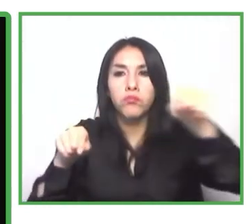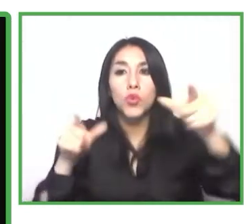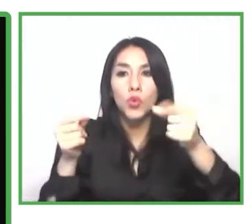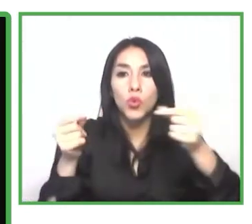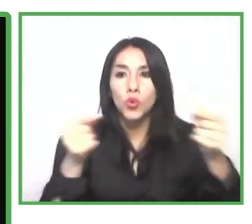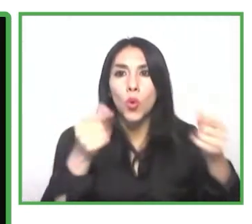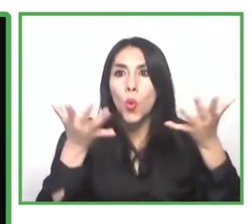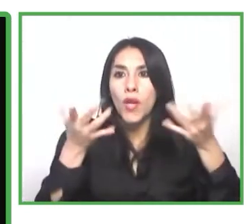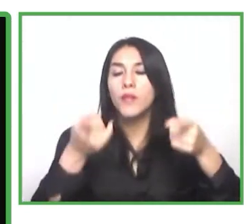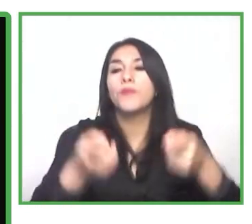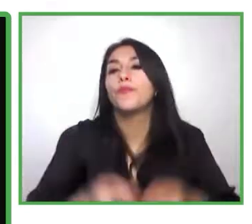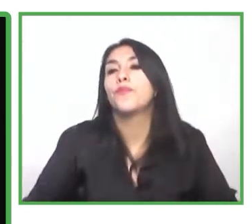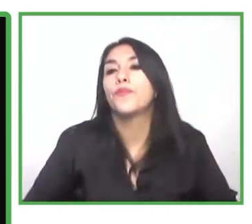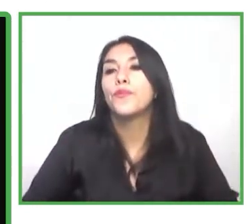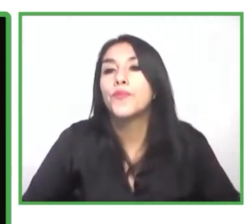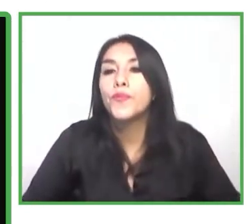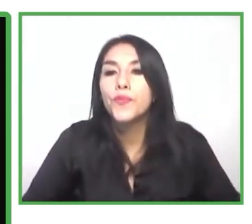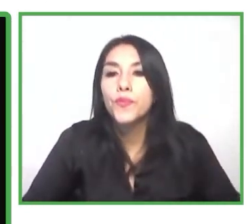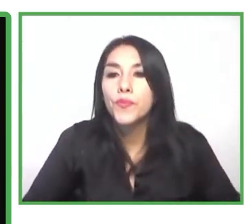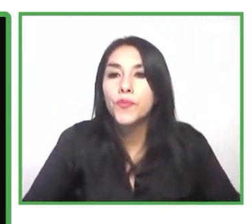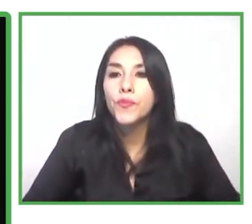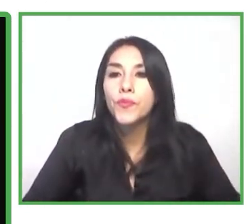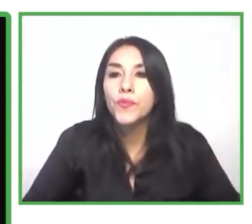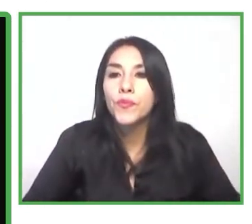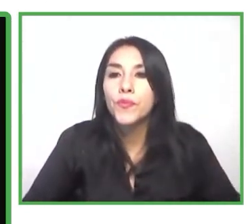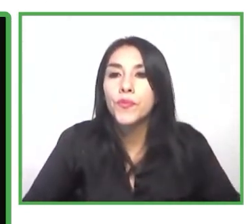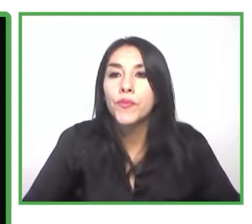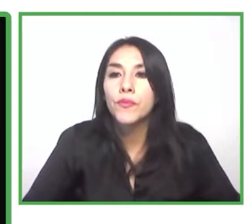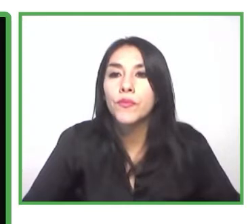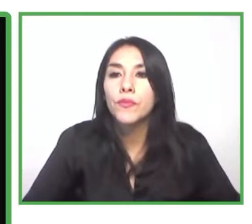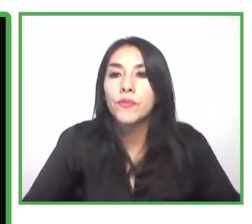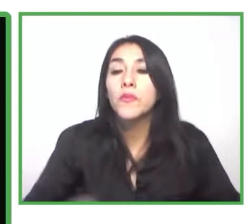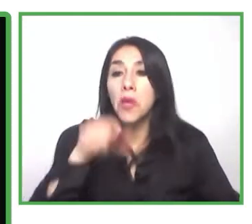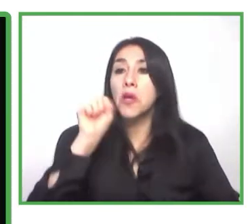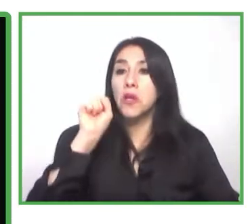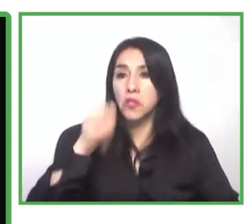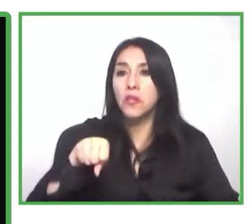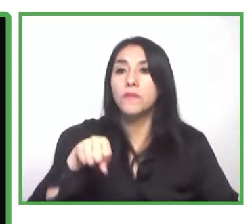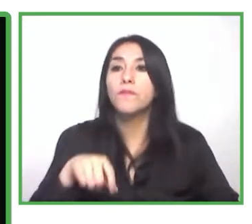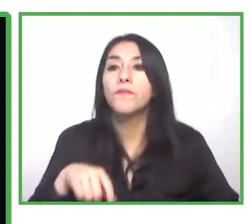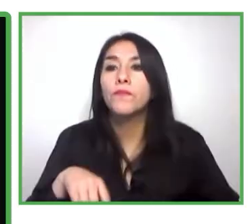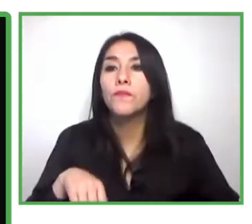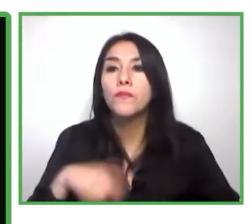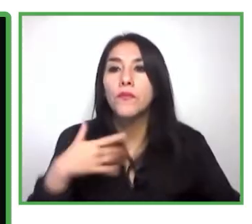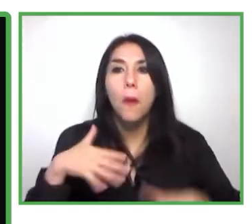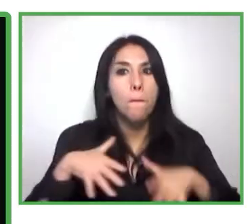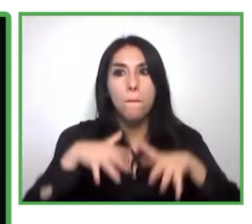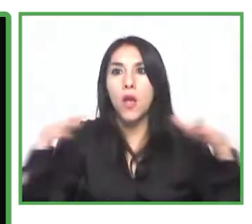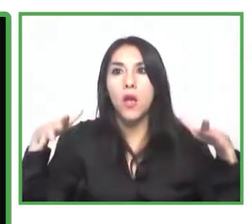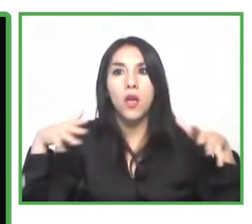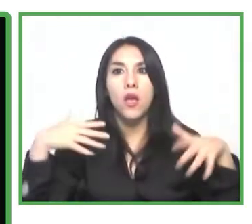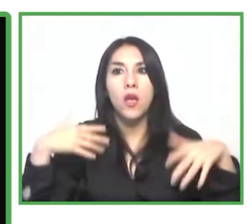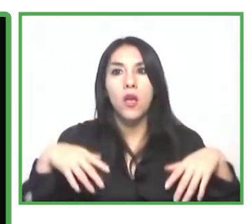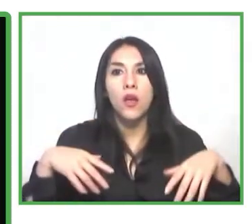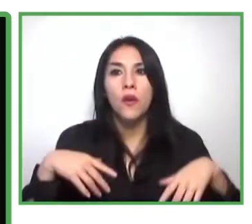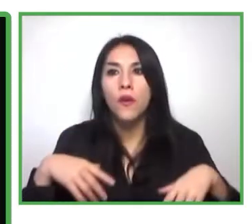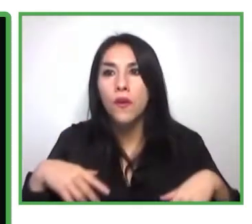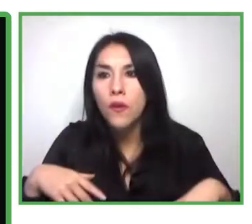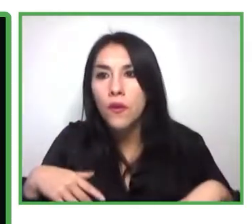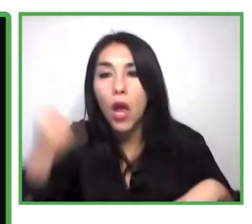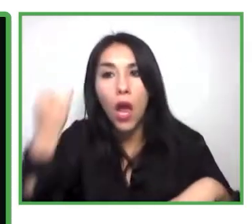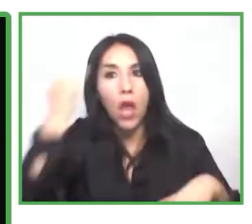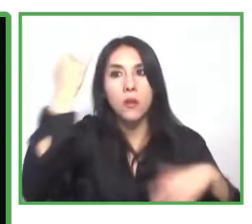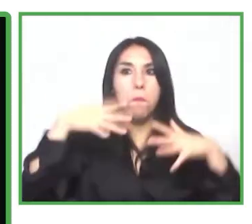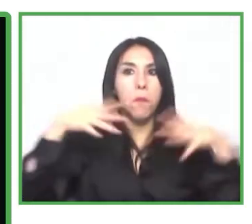Si bien es muchísimo y son iniciativas que tienden a dar visibilidad, creo que el mayor impacto lo podemos